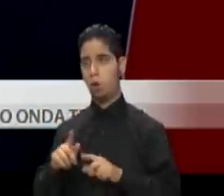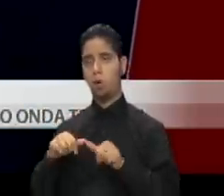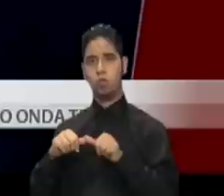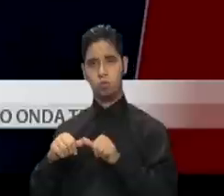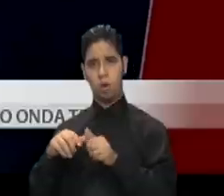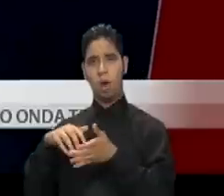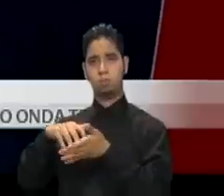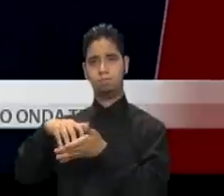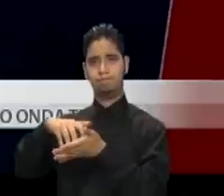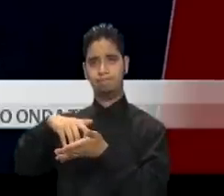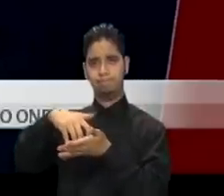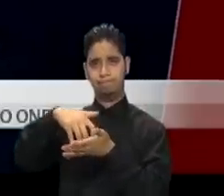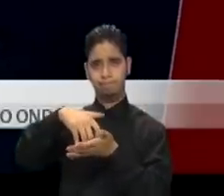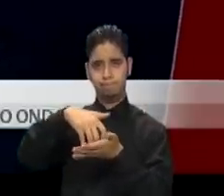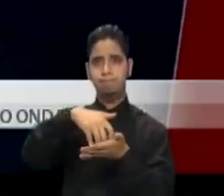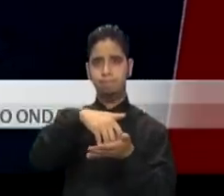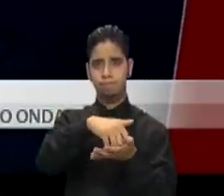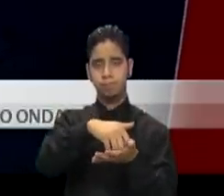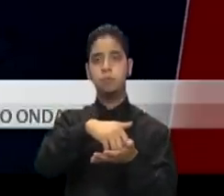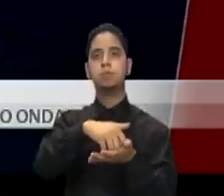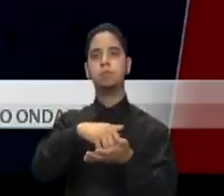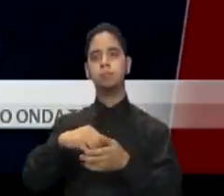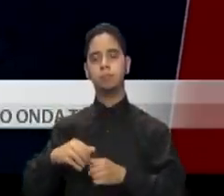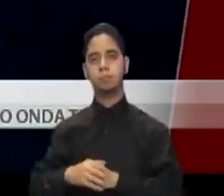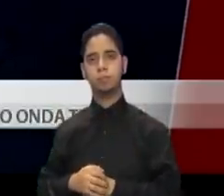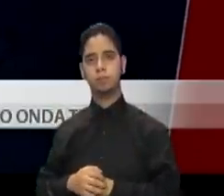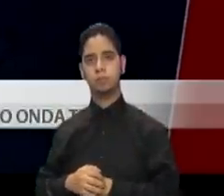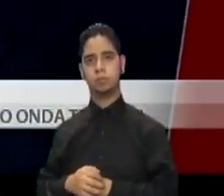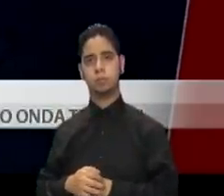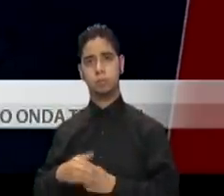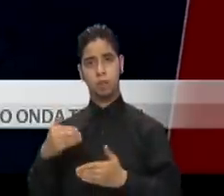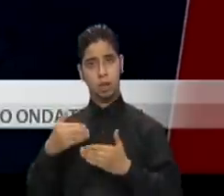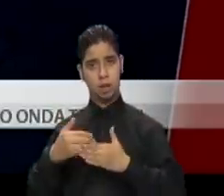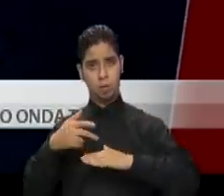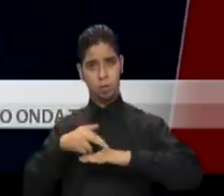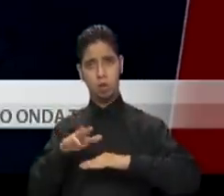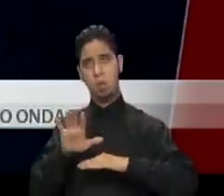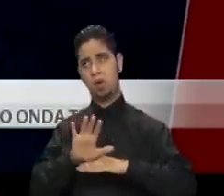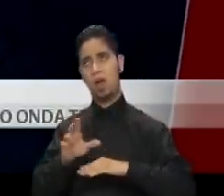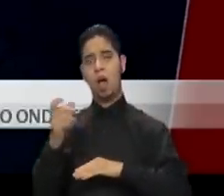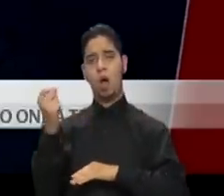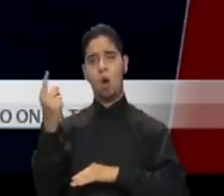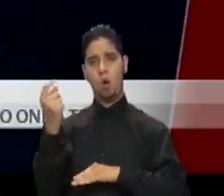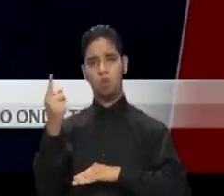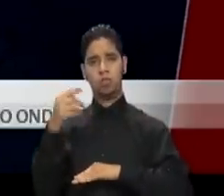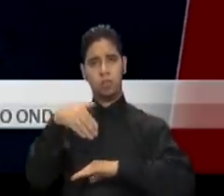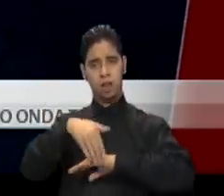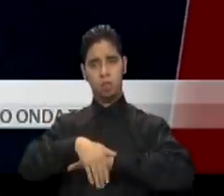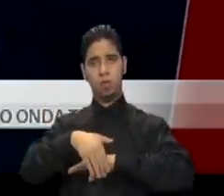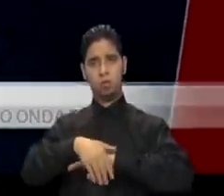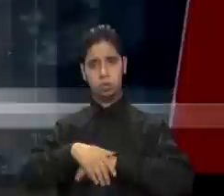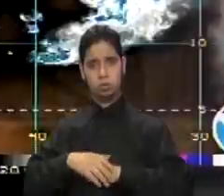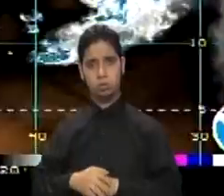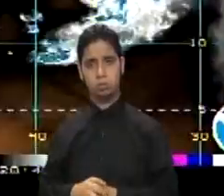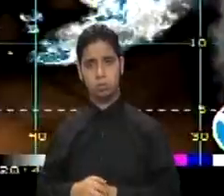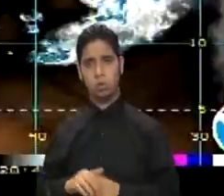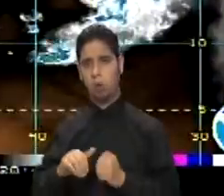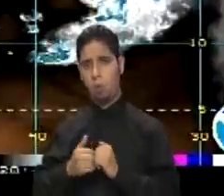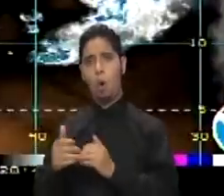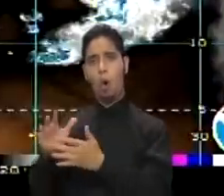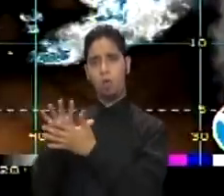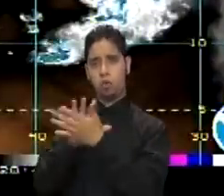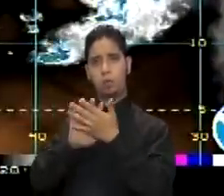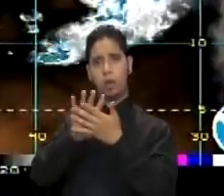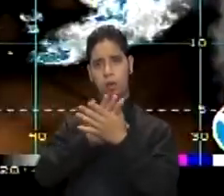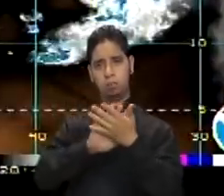durante los próximos días Alcanzaría la zona local desde el sábado en la noche como depresión tropical o hasta como onda tropical En el